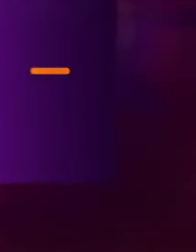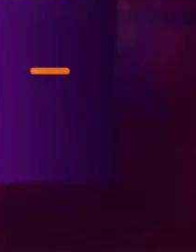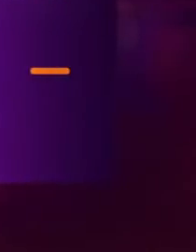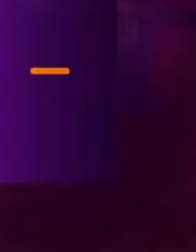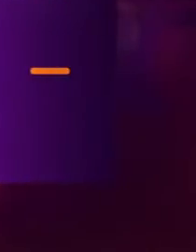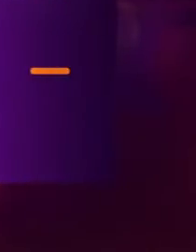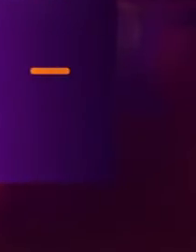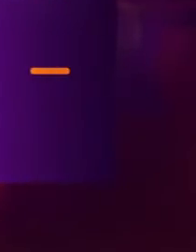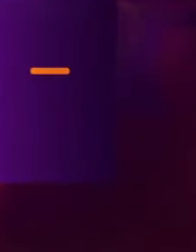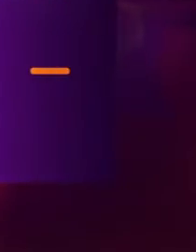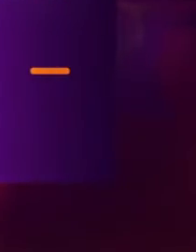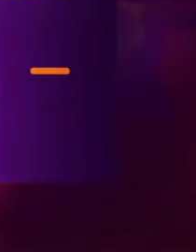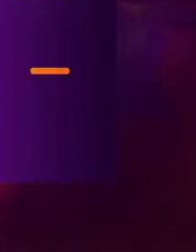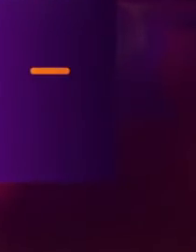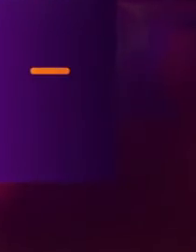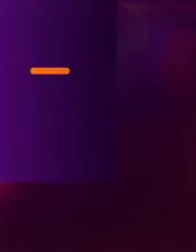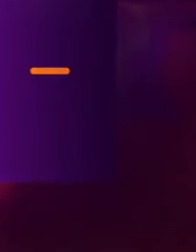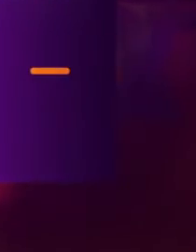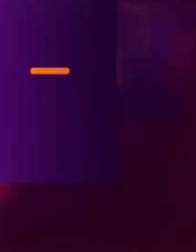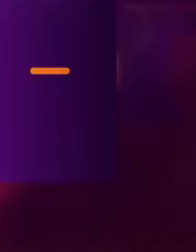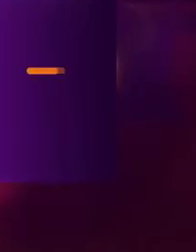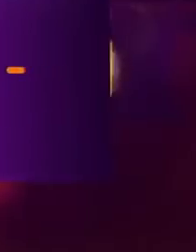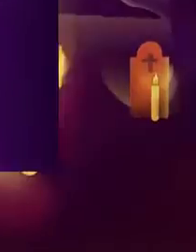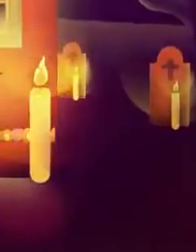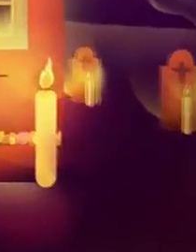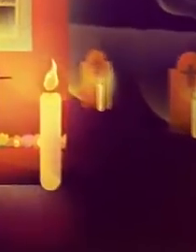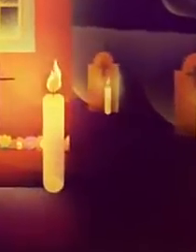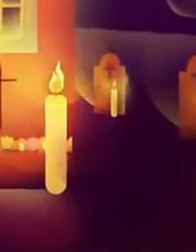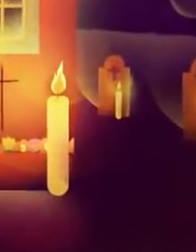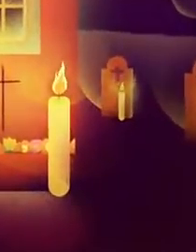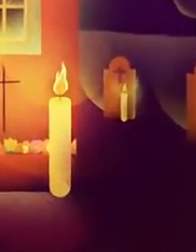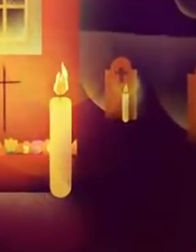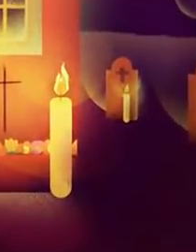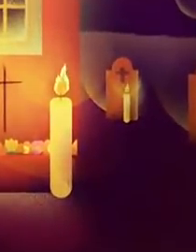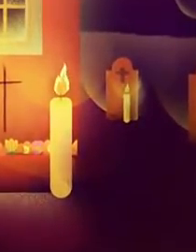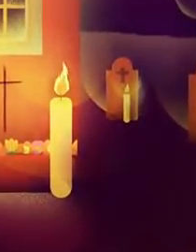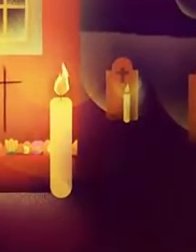programa con Ana María Lomelí. Miércoles a la medianoche.